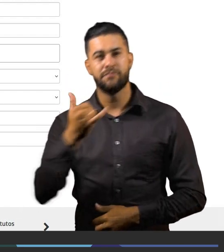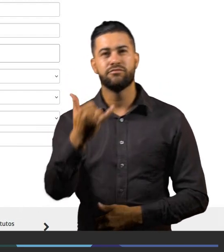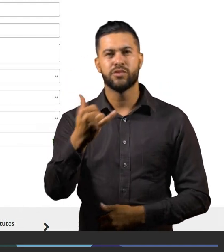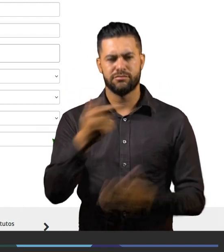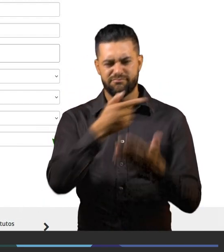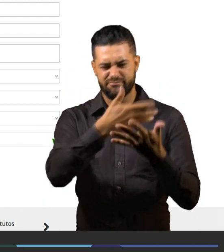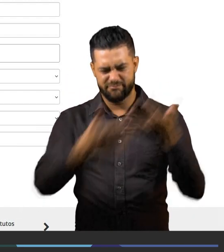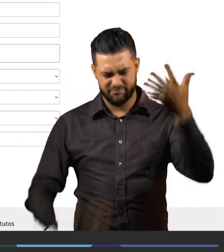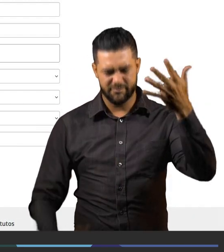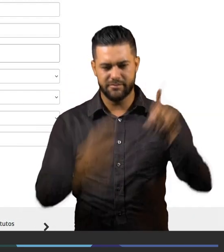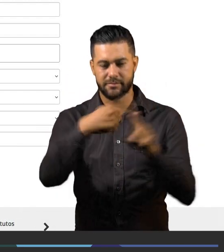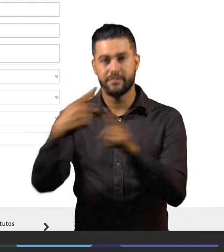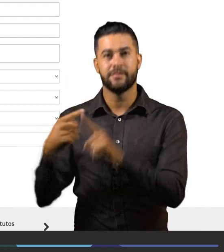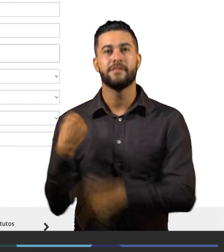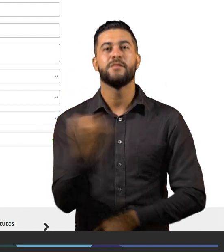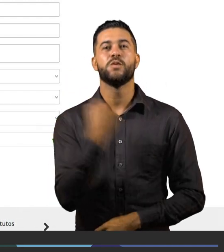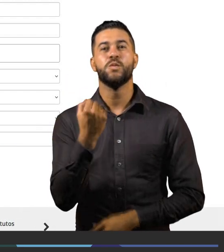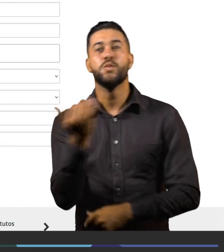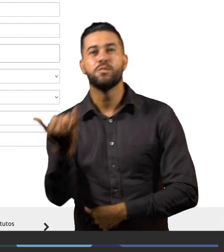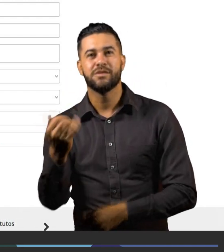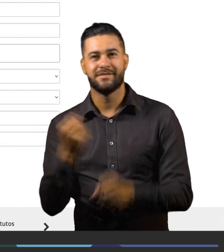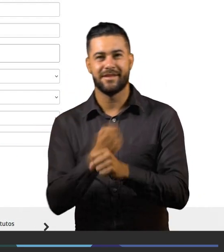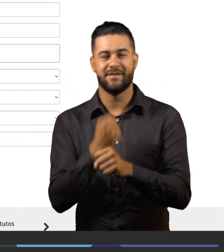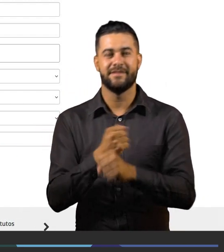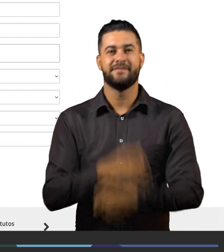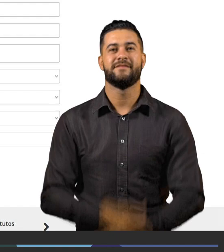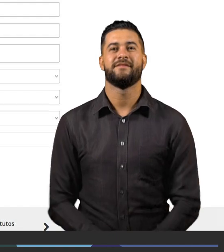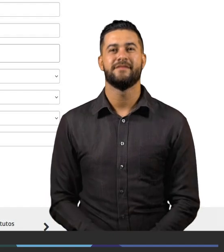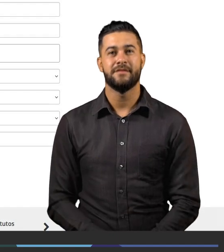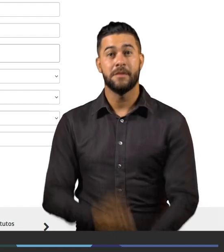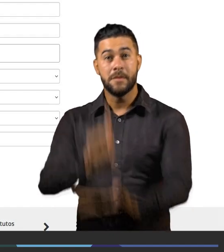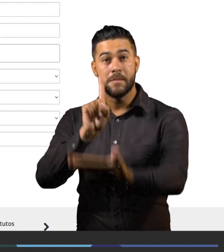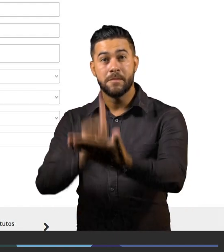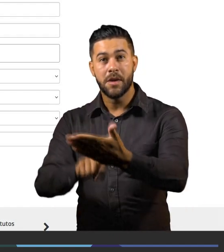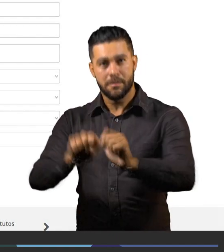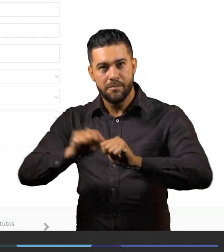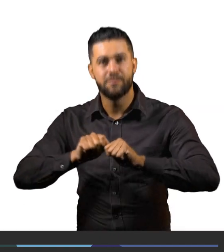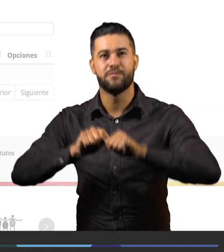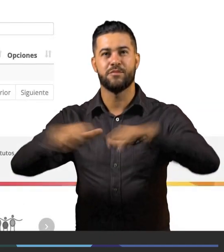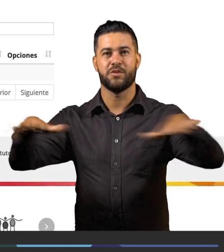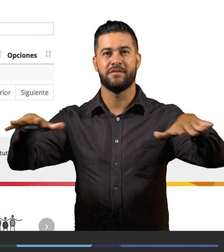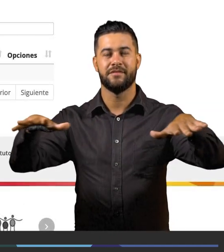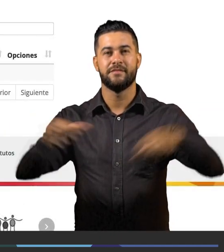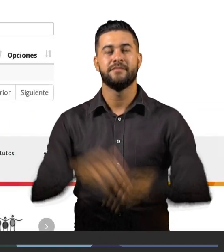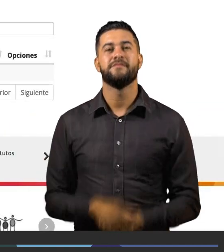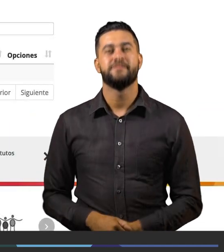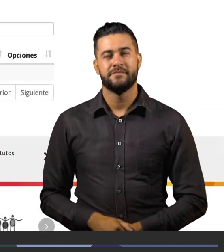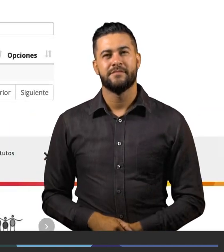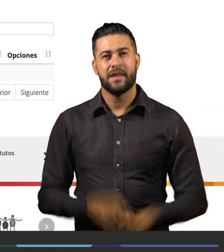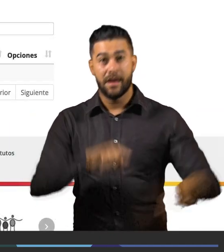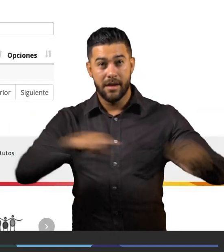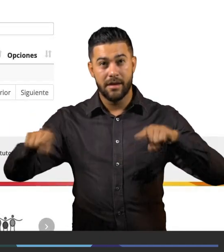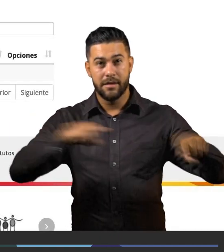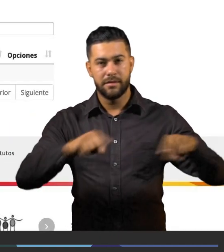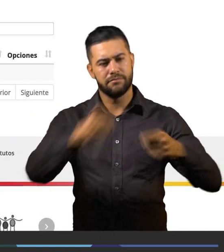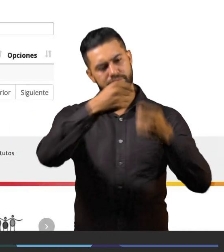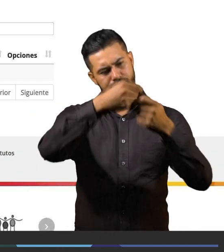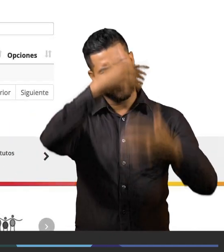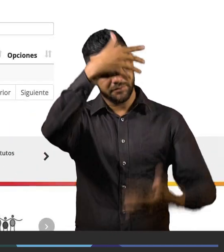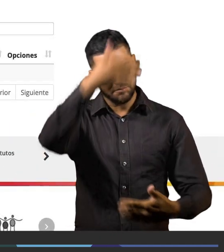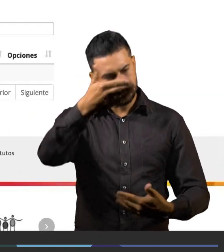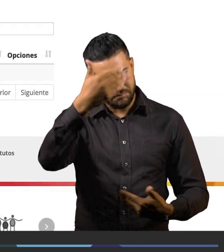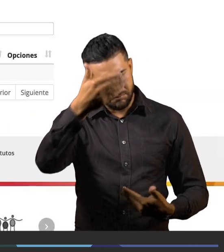la vacante. Finalmente, presiona el botón Publicar. Los administradores revisarán tus